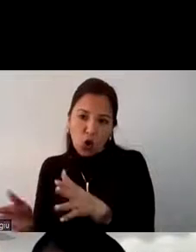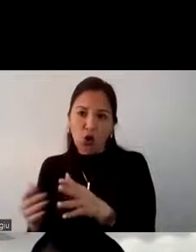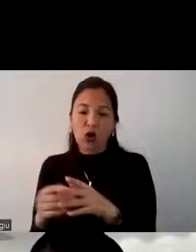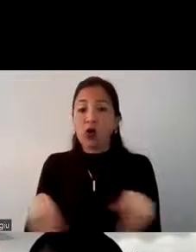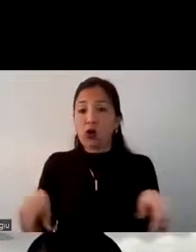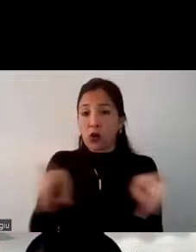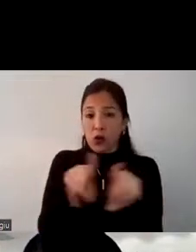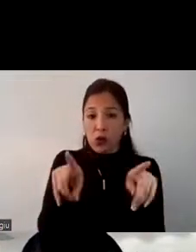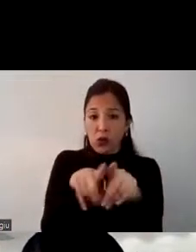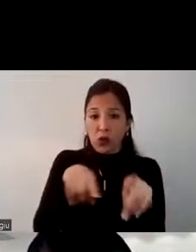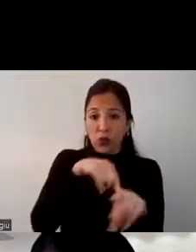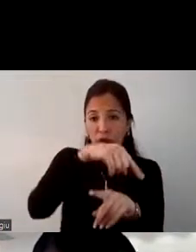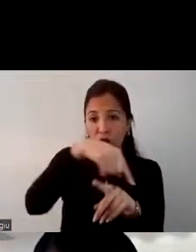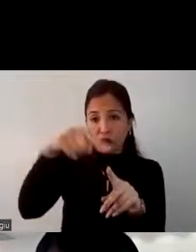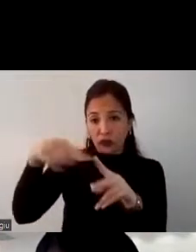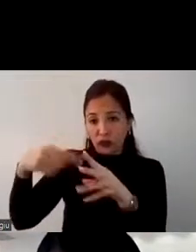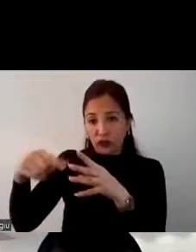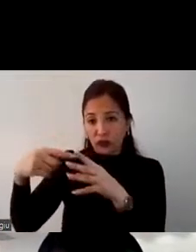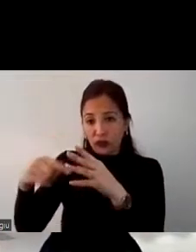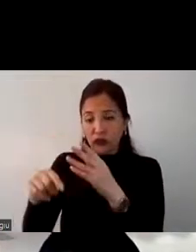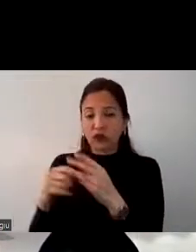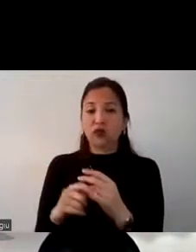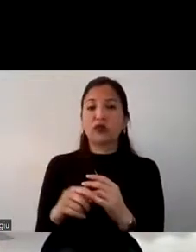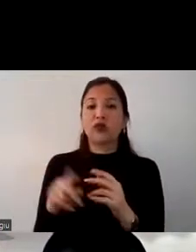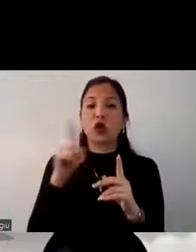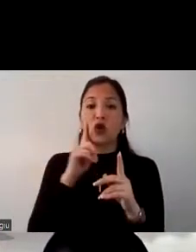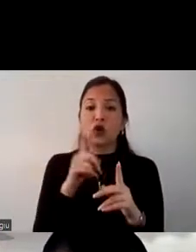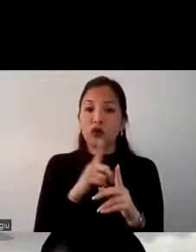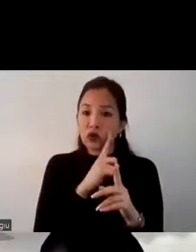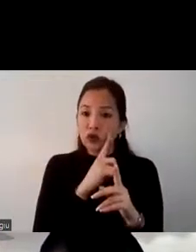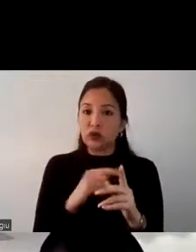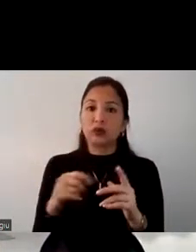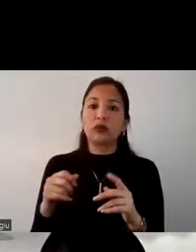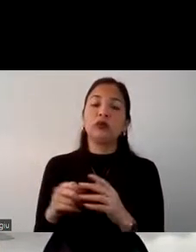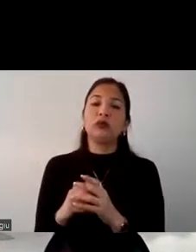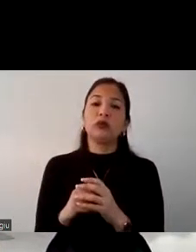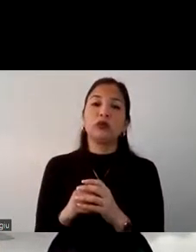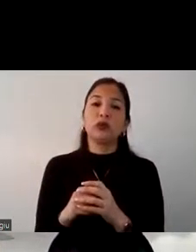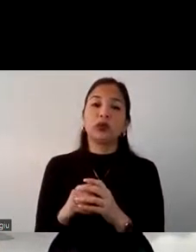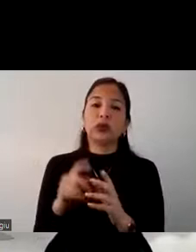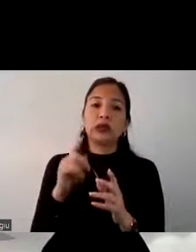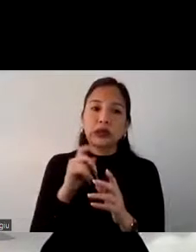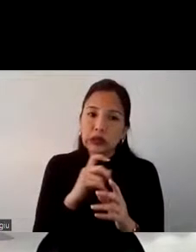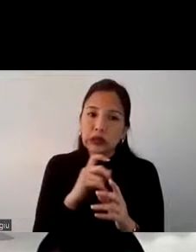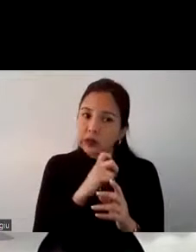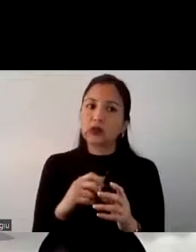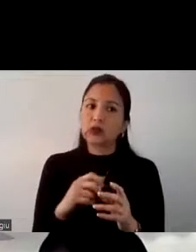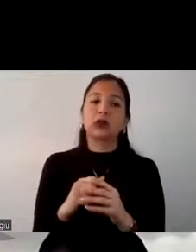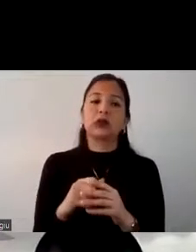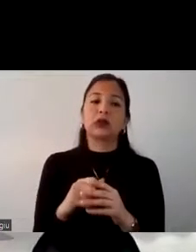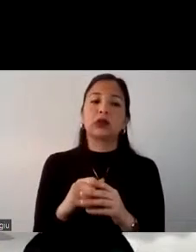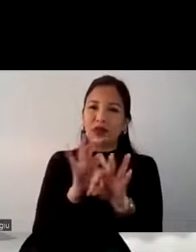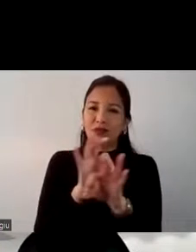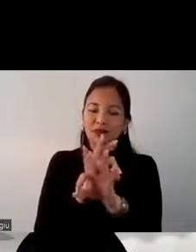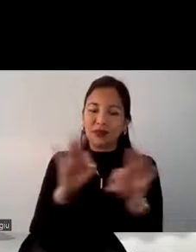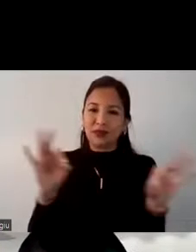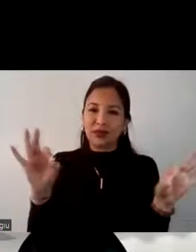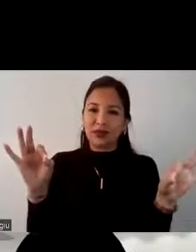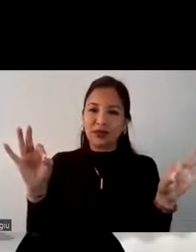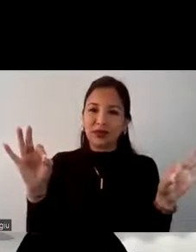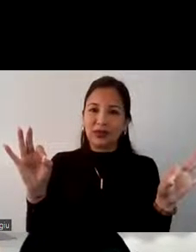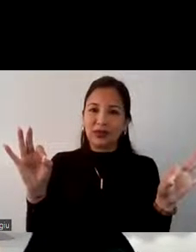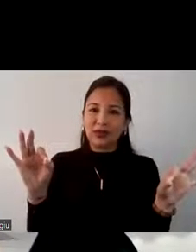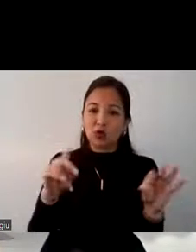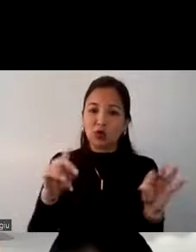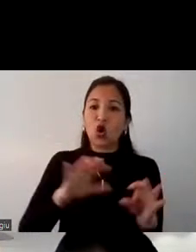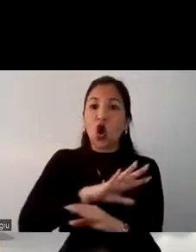modo para todos los todos los que son los servicios de hoteles los restaurantes dar esa imagen de limpieza sobre todo ahora también por lo